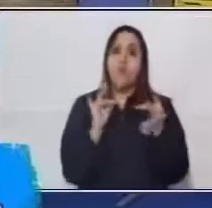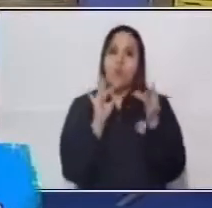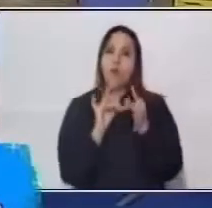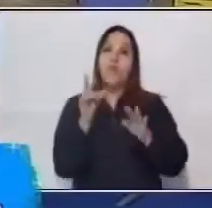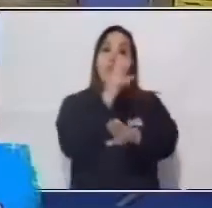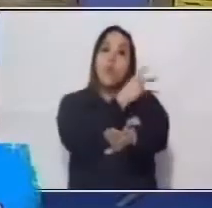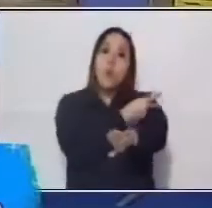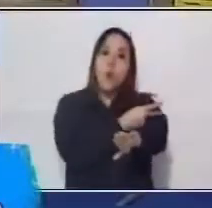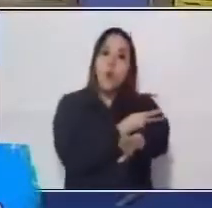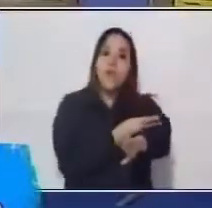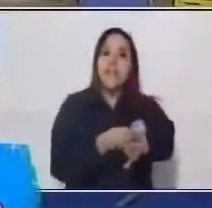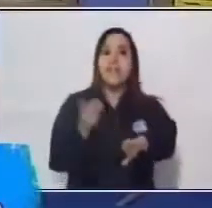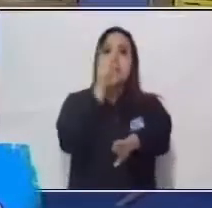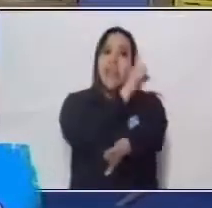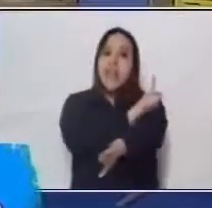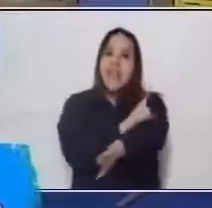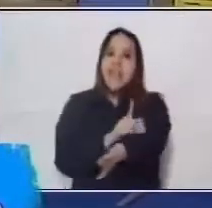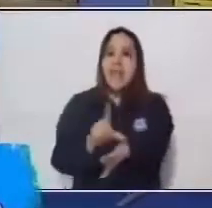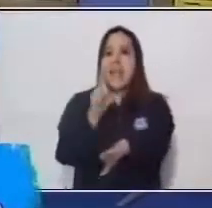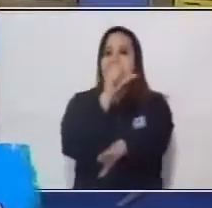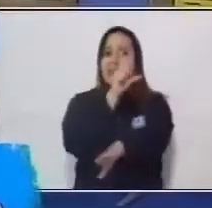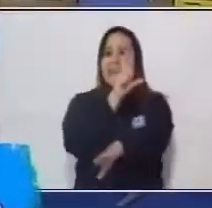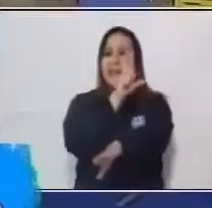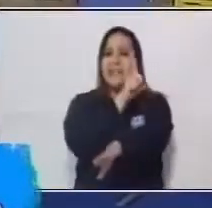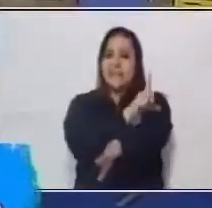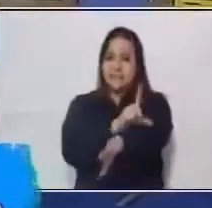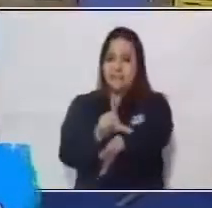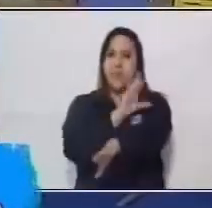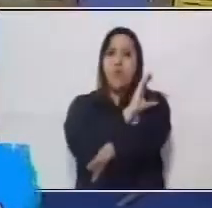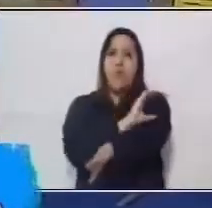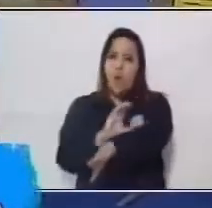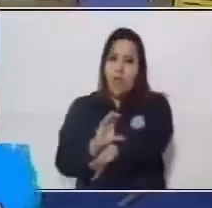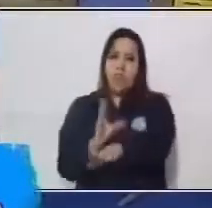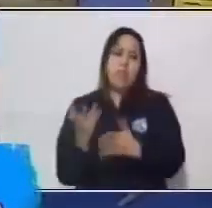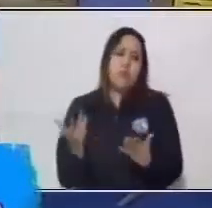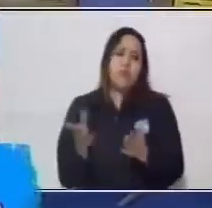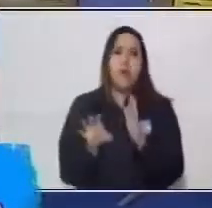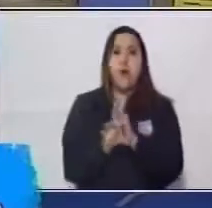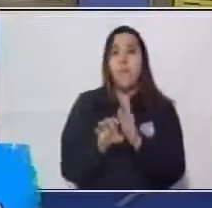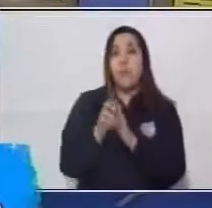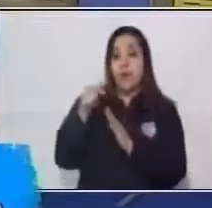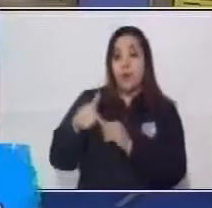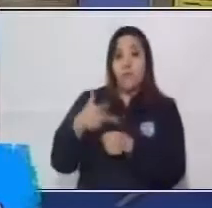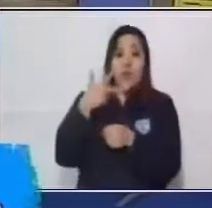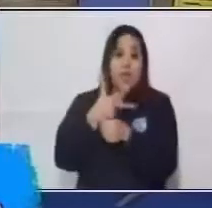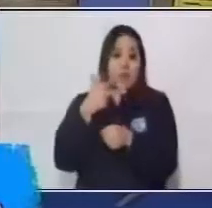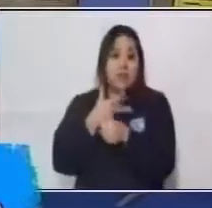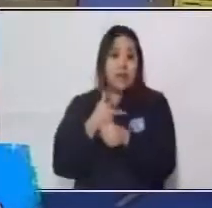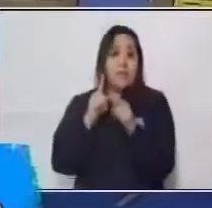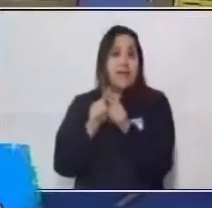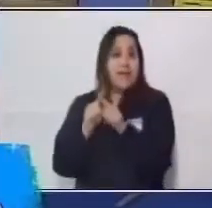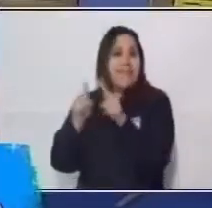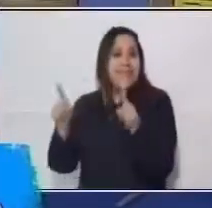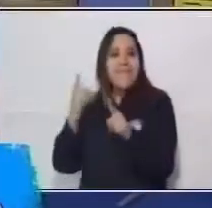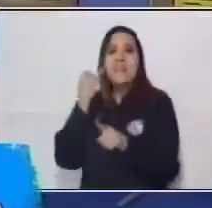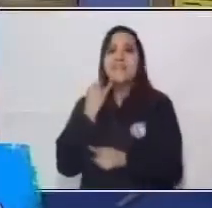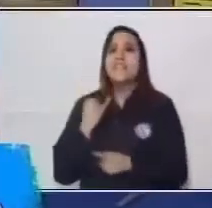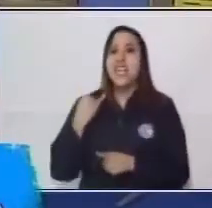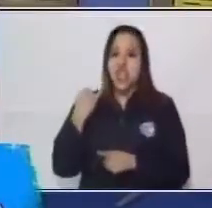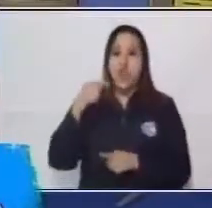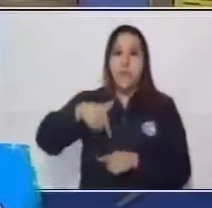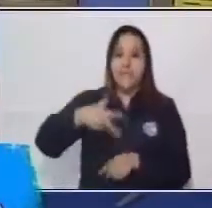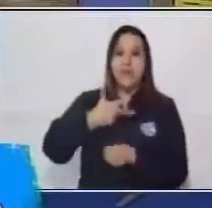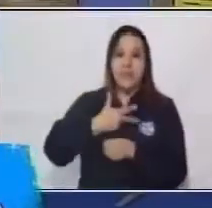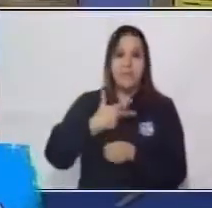también en los idiomas originarios, como en Guatemala que tenemos varios idiomas como Cachiquel,